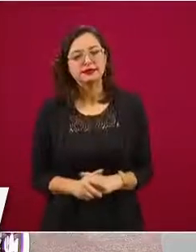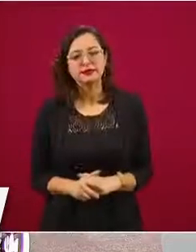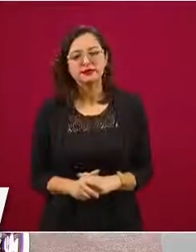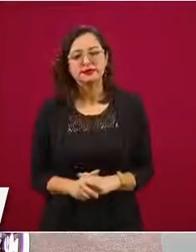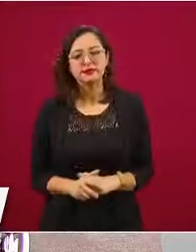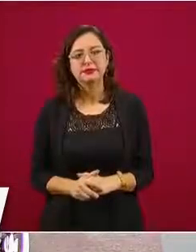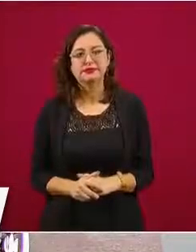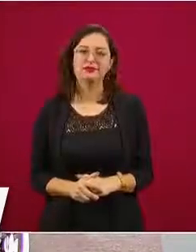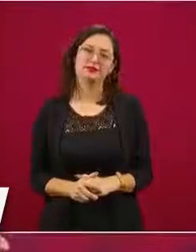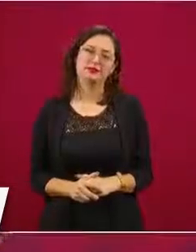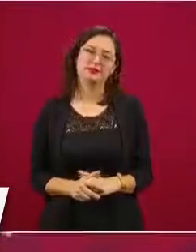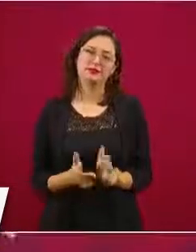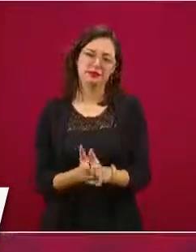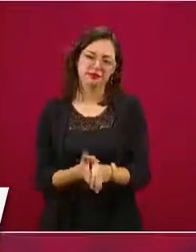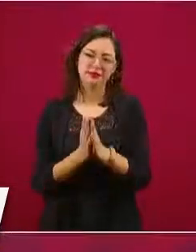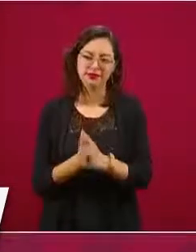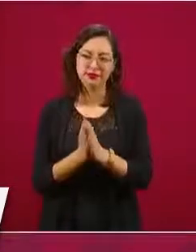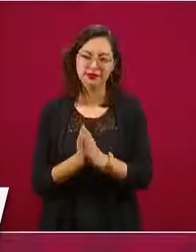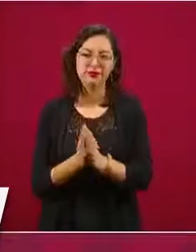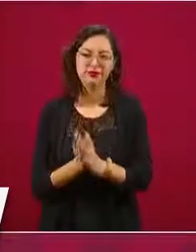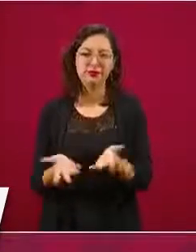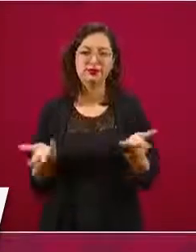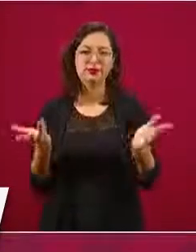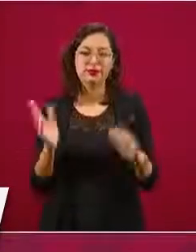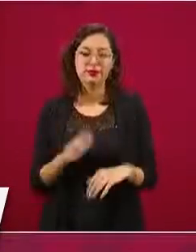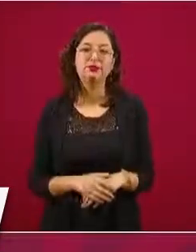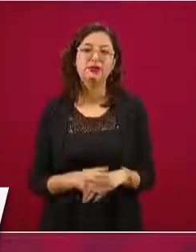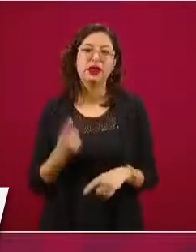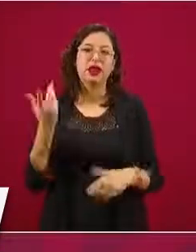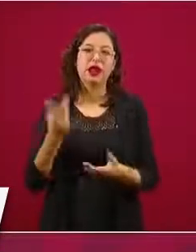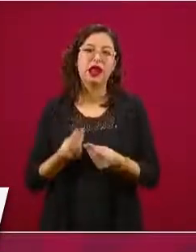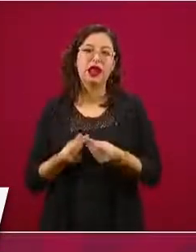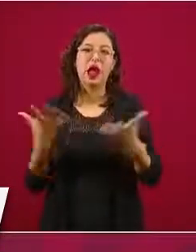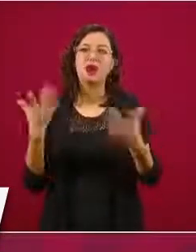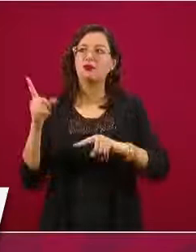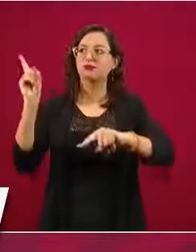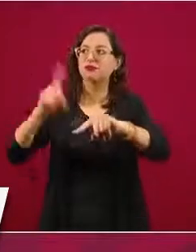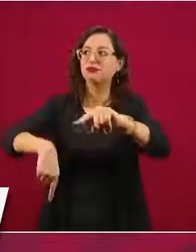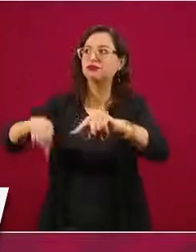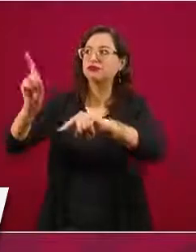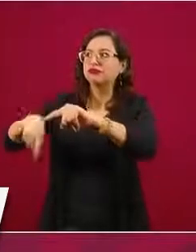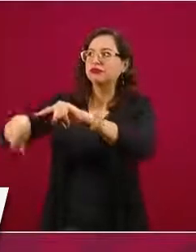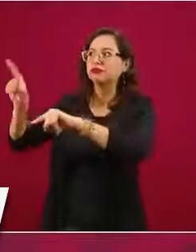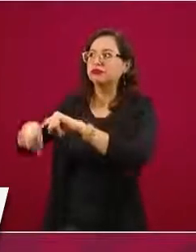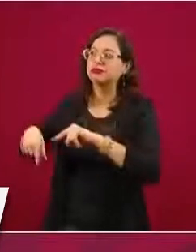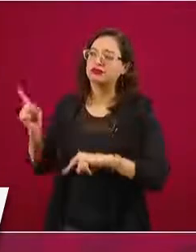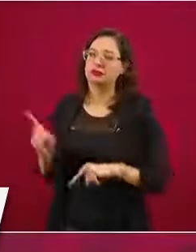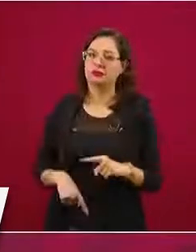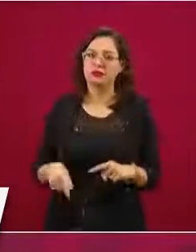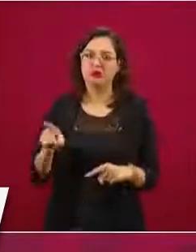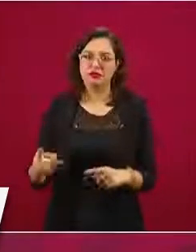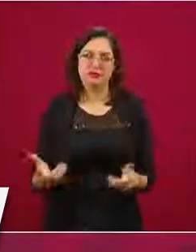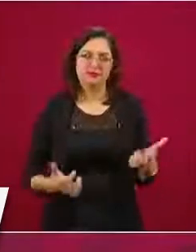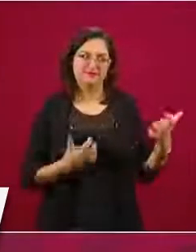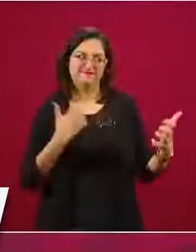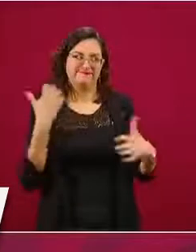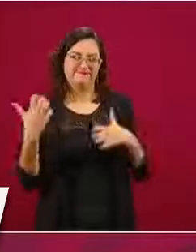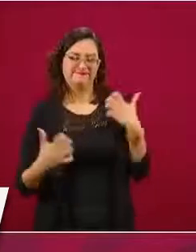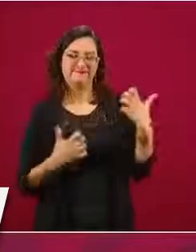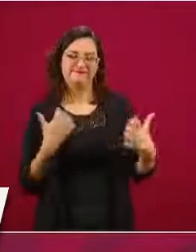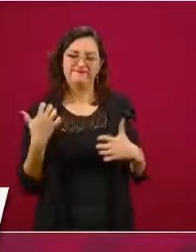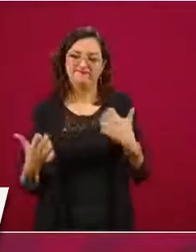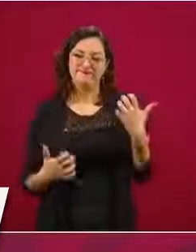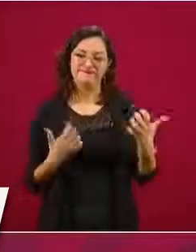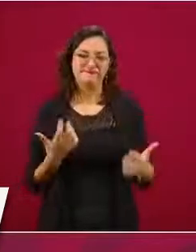Miren, miren no lo van a resentir, cómo les va a gustar